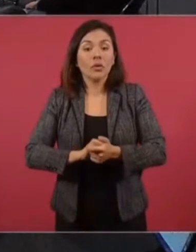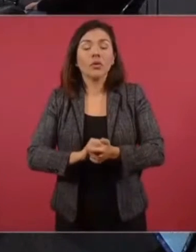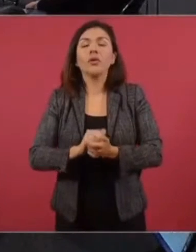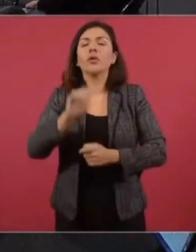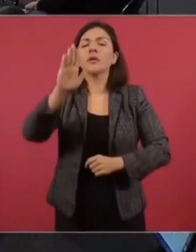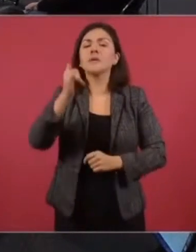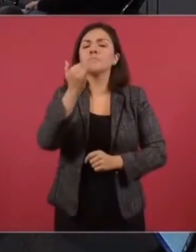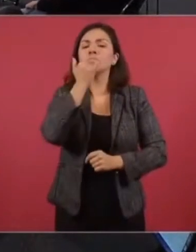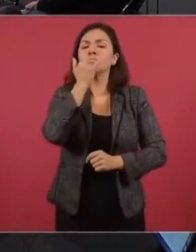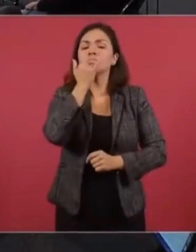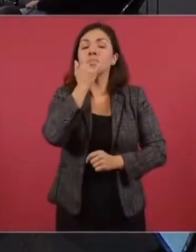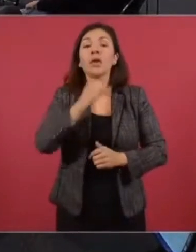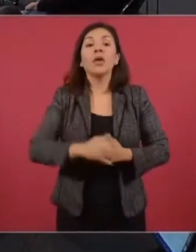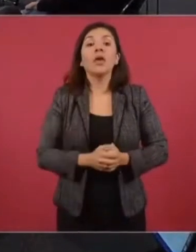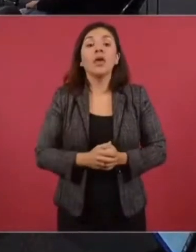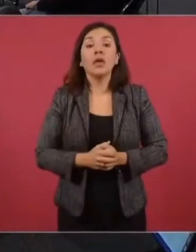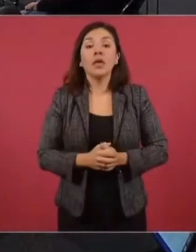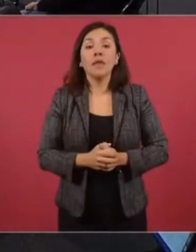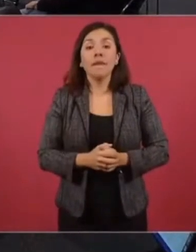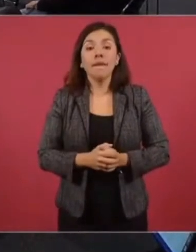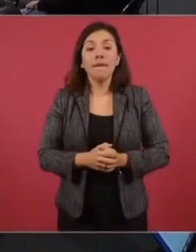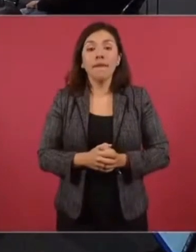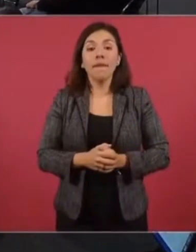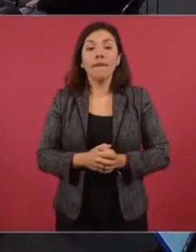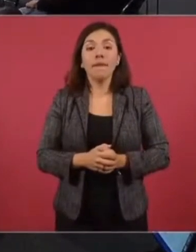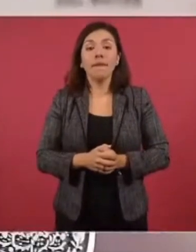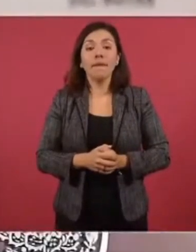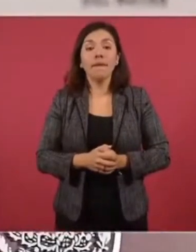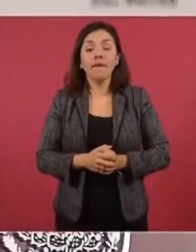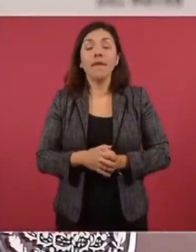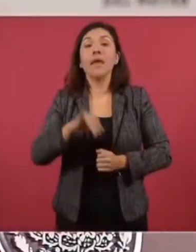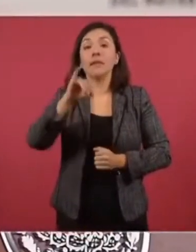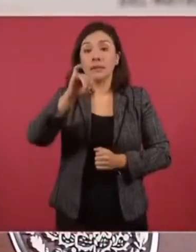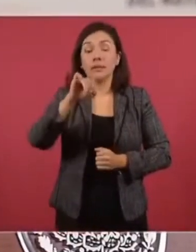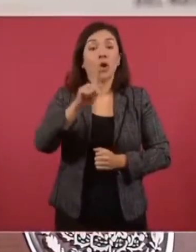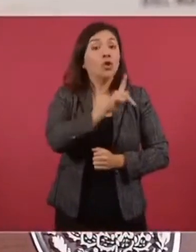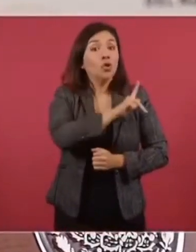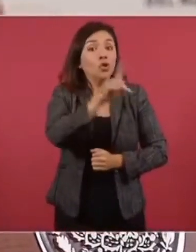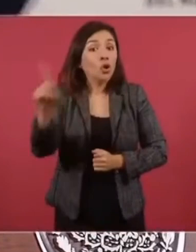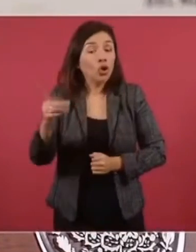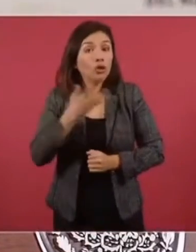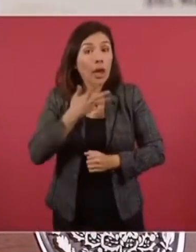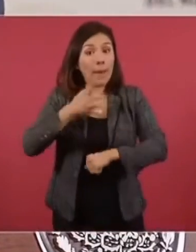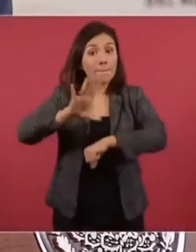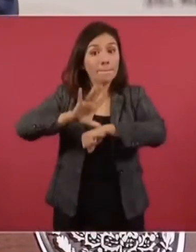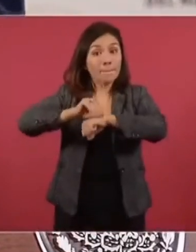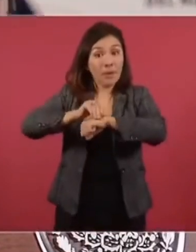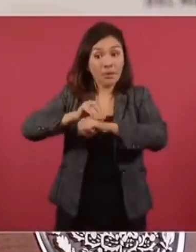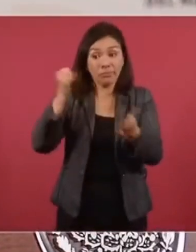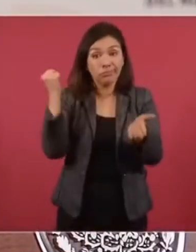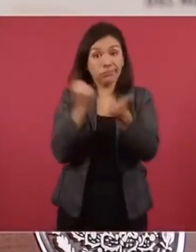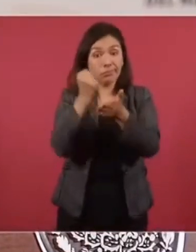Presidente, y también en ese sentido. que están autorizados por